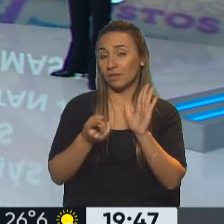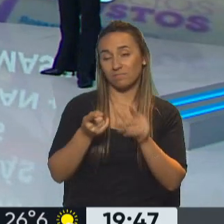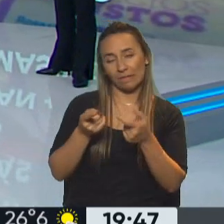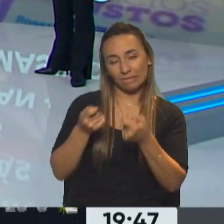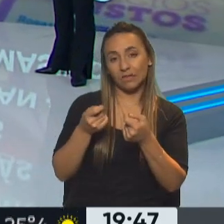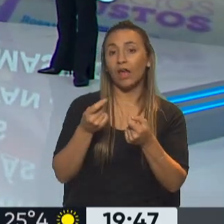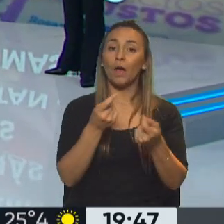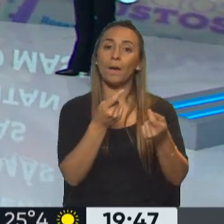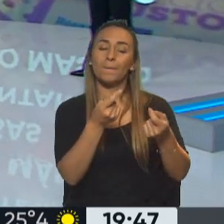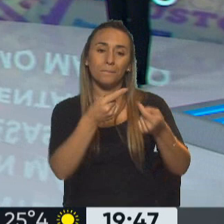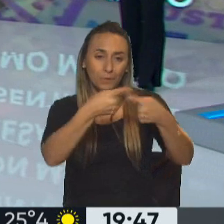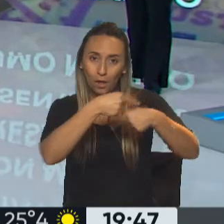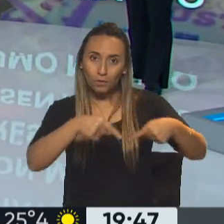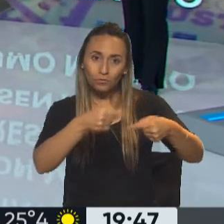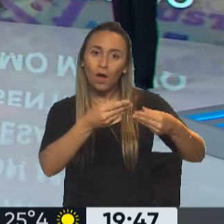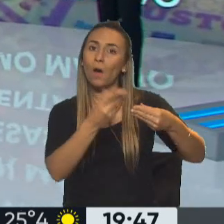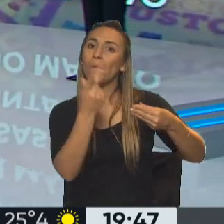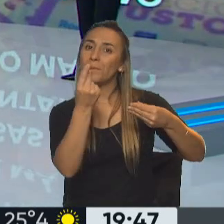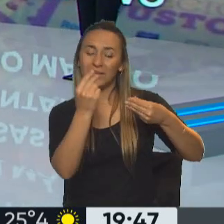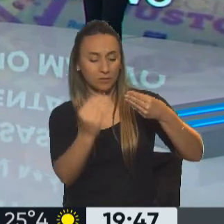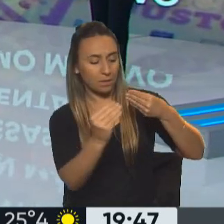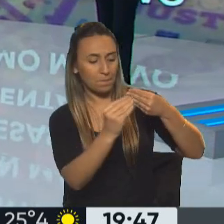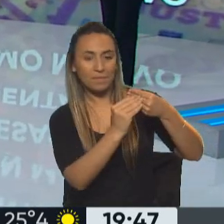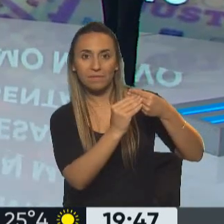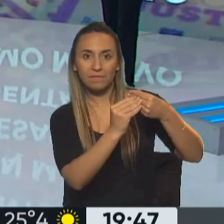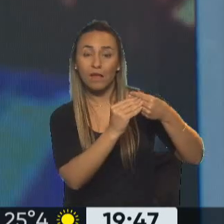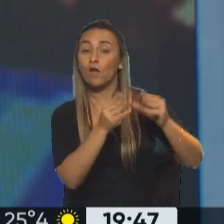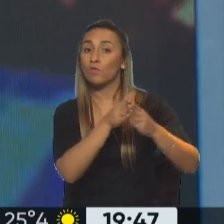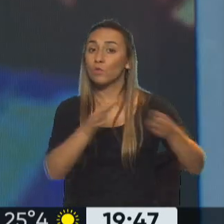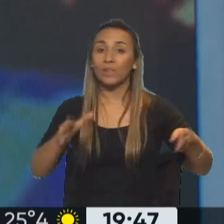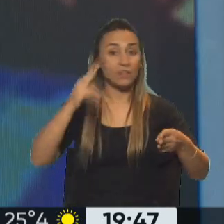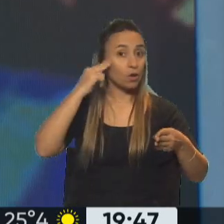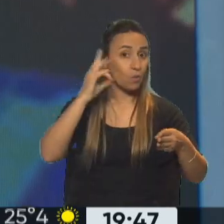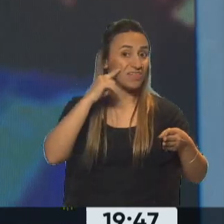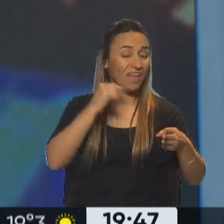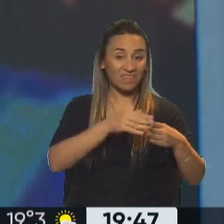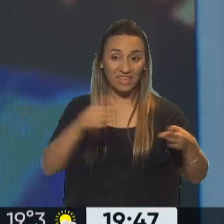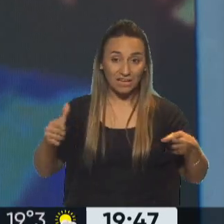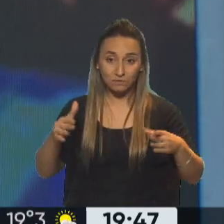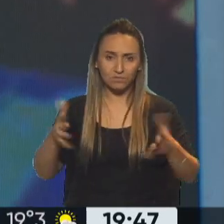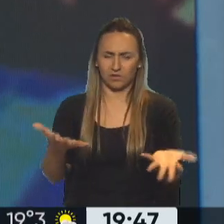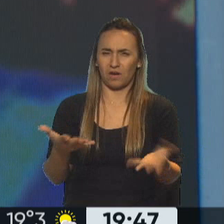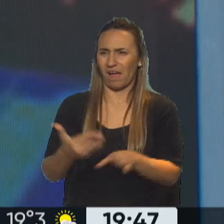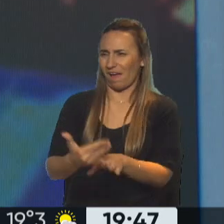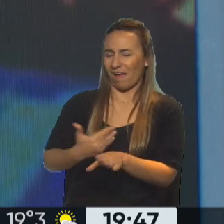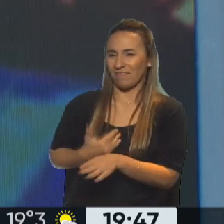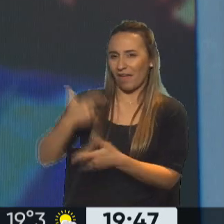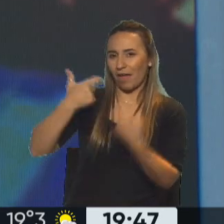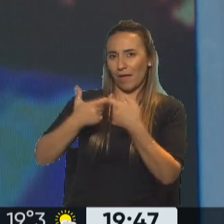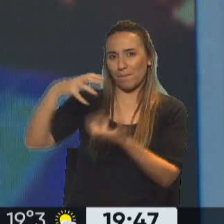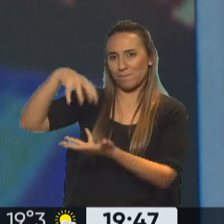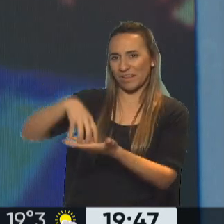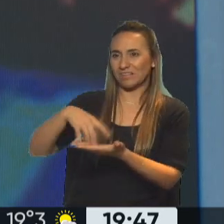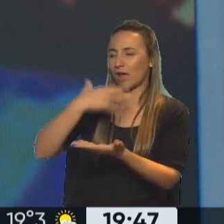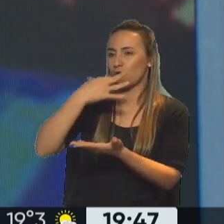packaging por 90 días mínimo. Ese es todo un tema porque algunos se preguntan si las empresas no pudieron cumplir con la ley de etiquetado